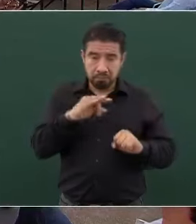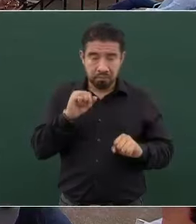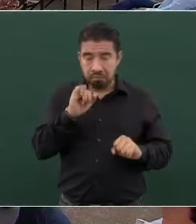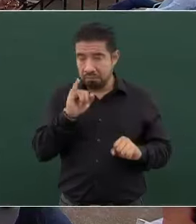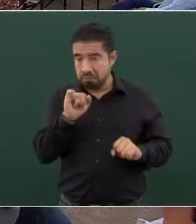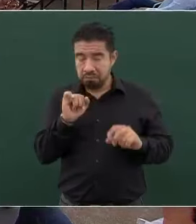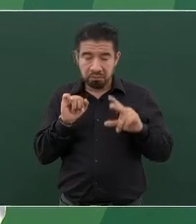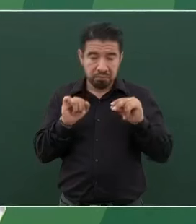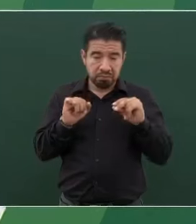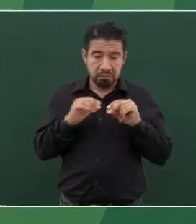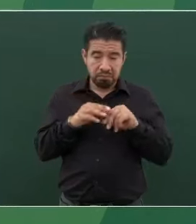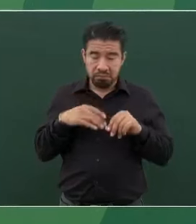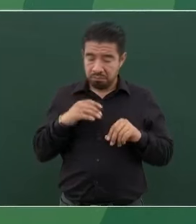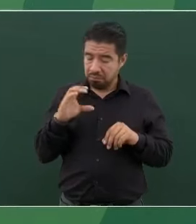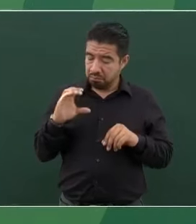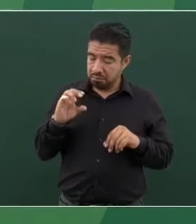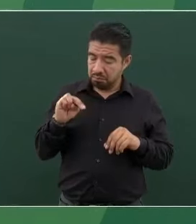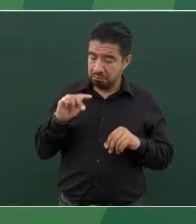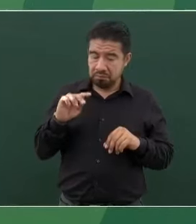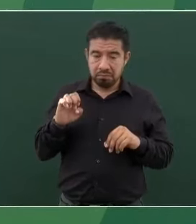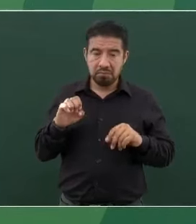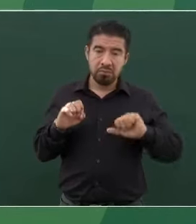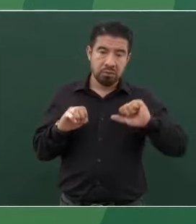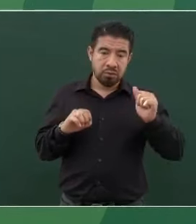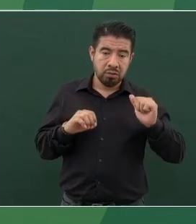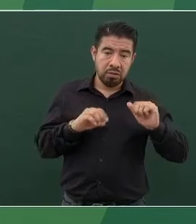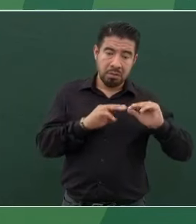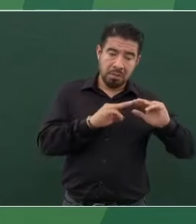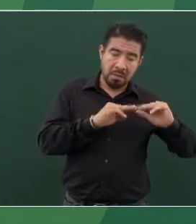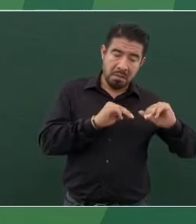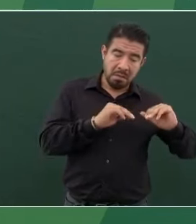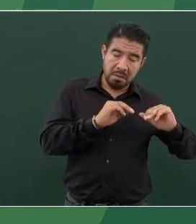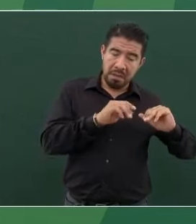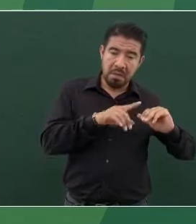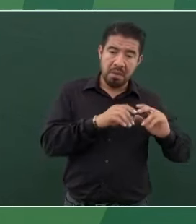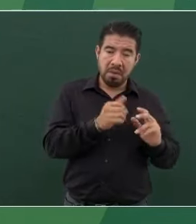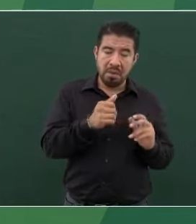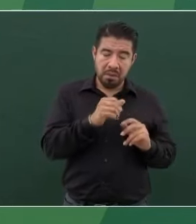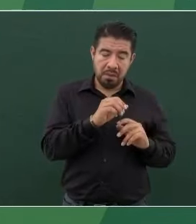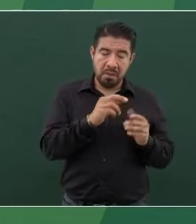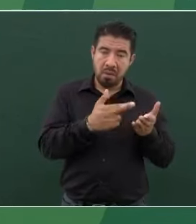yo creo que sí, y ojalá y los de la CENTE